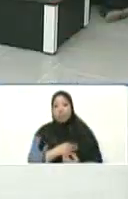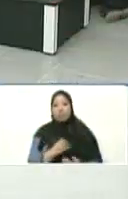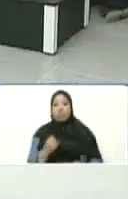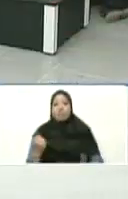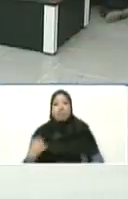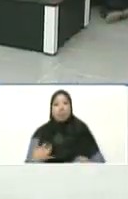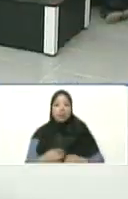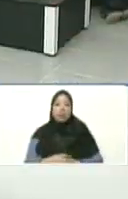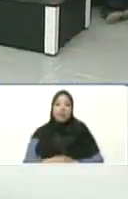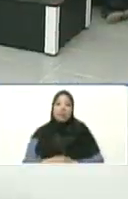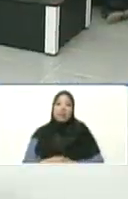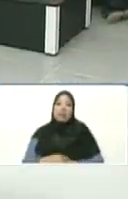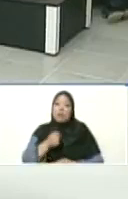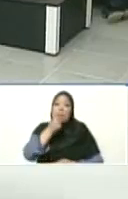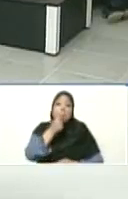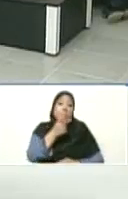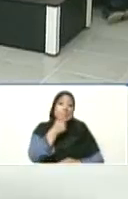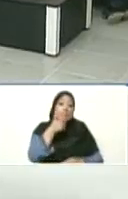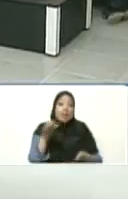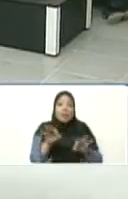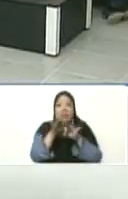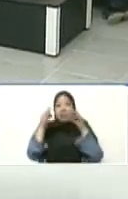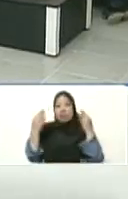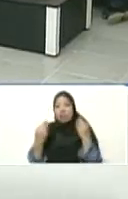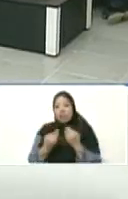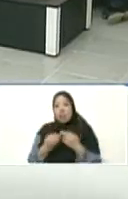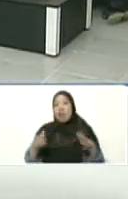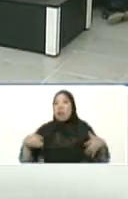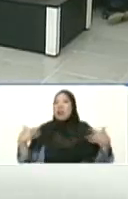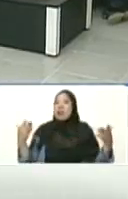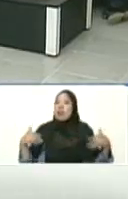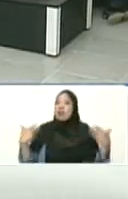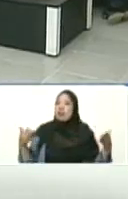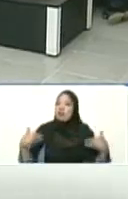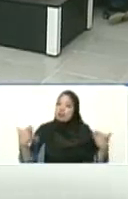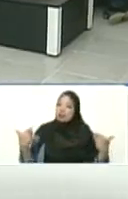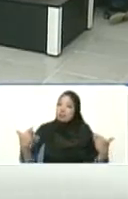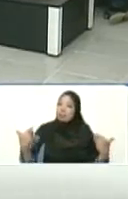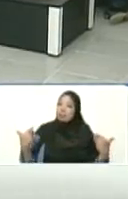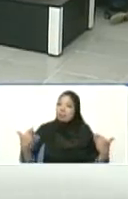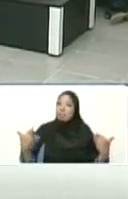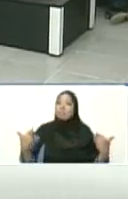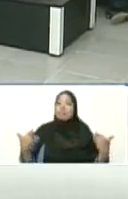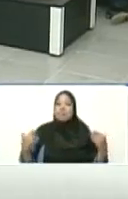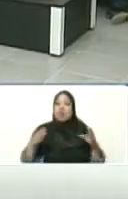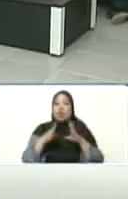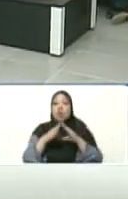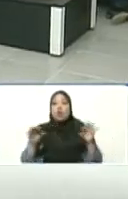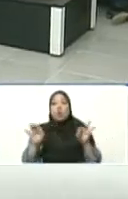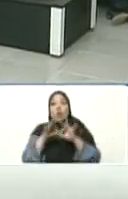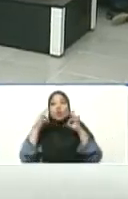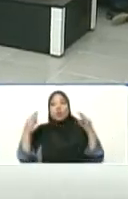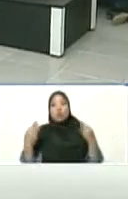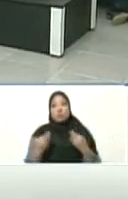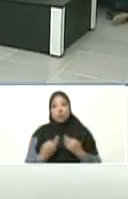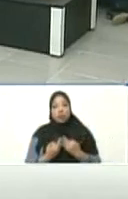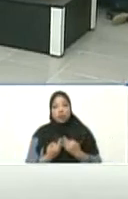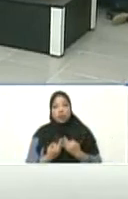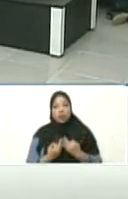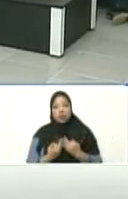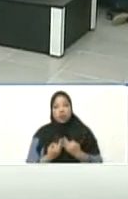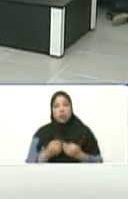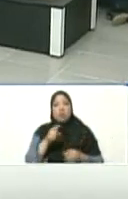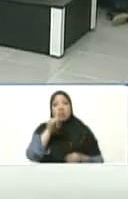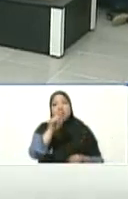Hermosa familia. Bueno, me alegra mucho la alegría de Vianney y de toda su familia y las